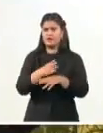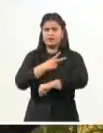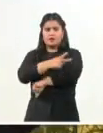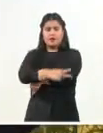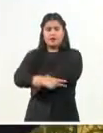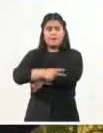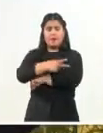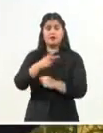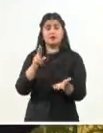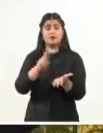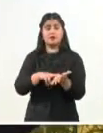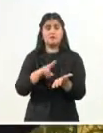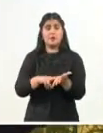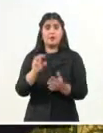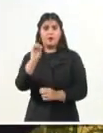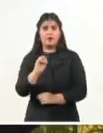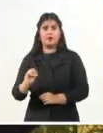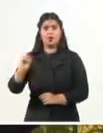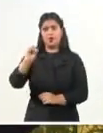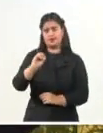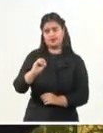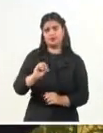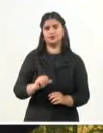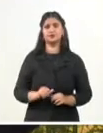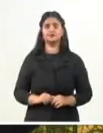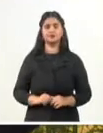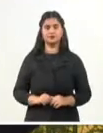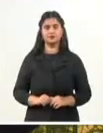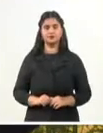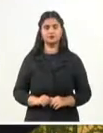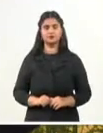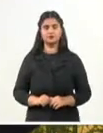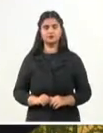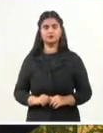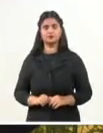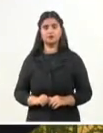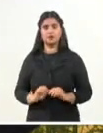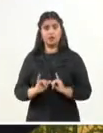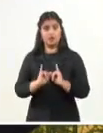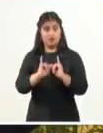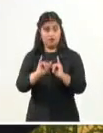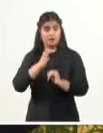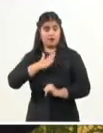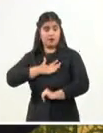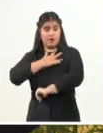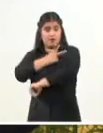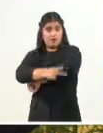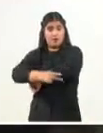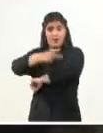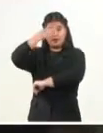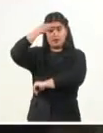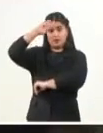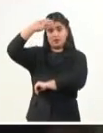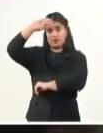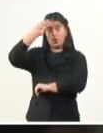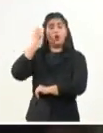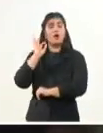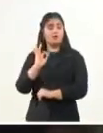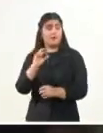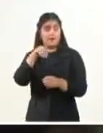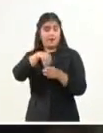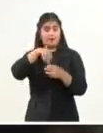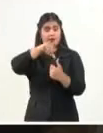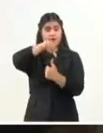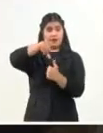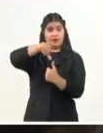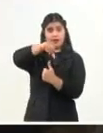países miembros de ese mecanismo regional. Puntualizó que la isla está llamada a liderar en el Caribe el